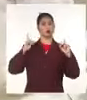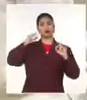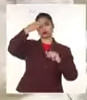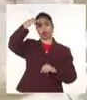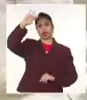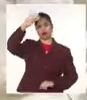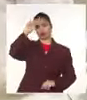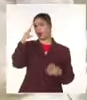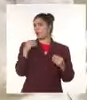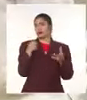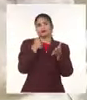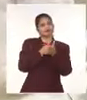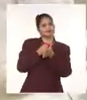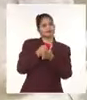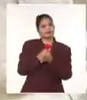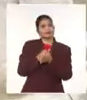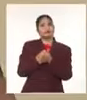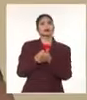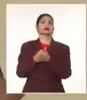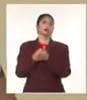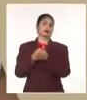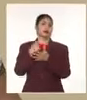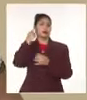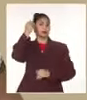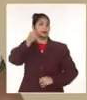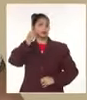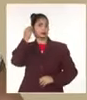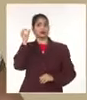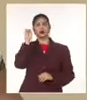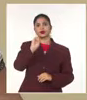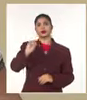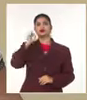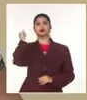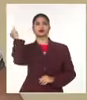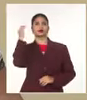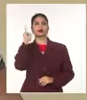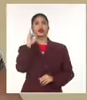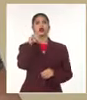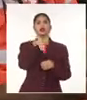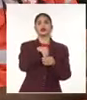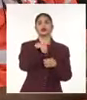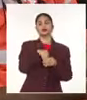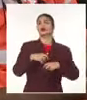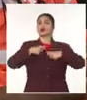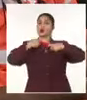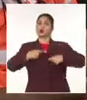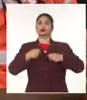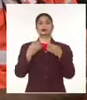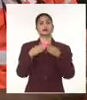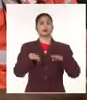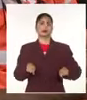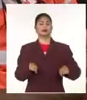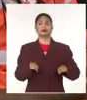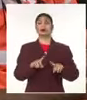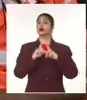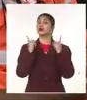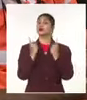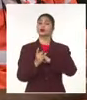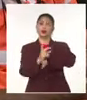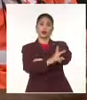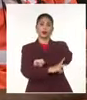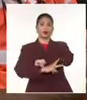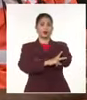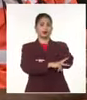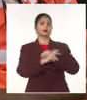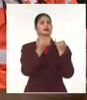en la búsqueda de un orden internacional inclusivo, justo y pacífico, en el que tengan voz todos los pueblos con independencia